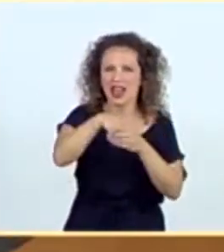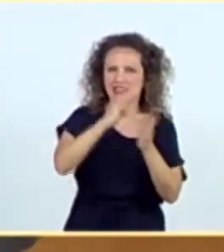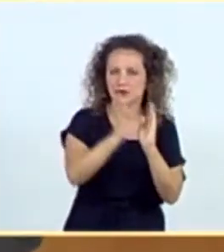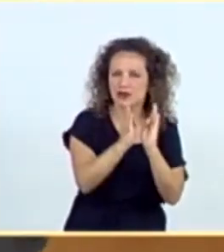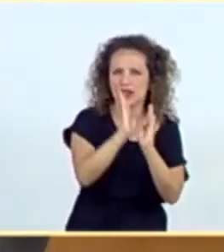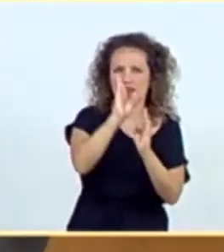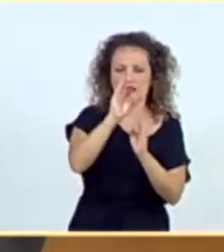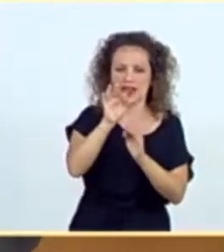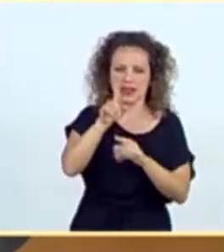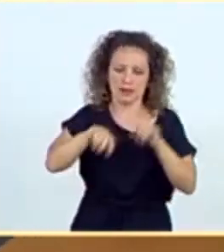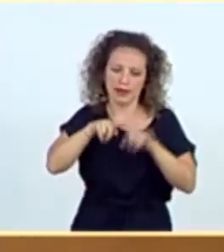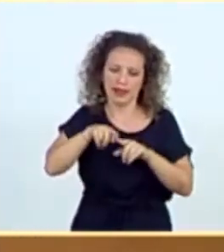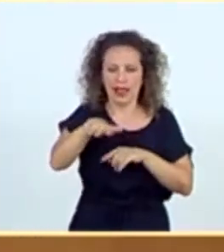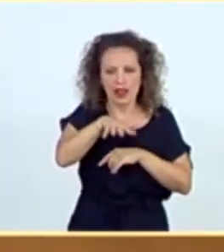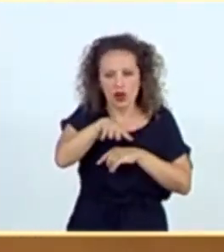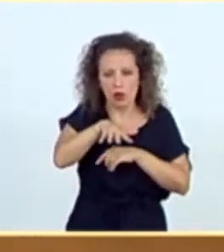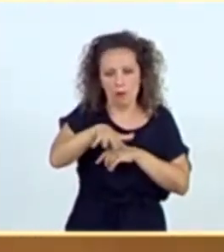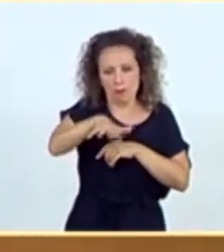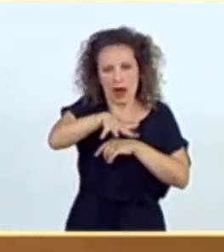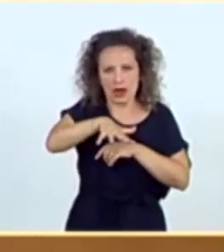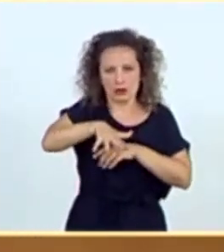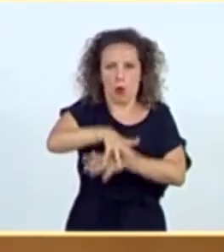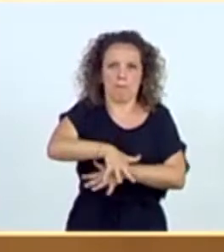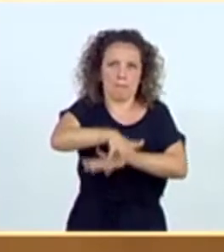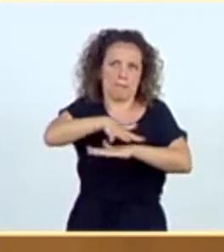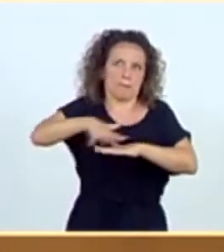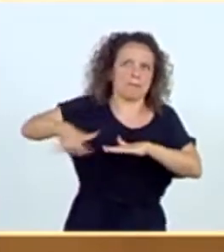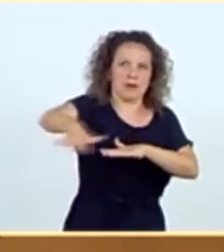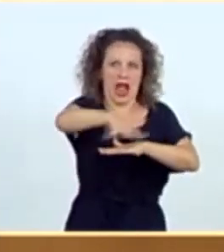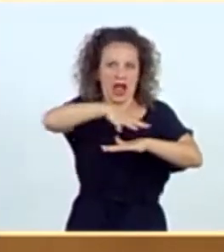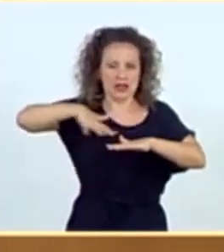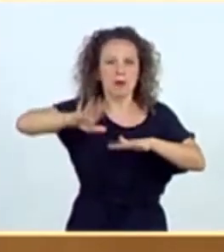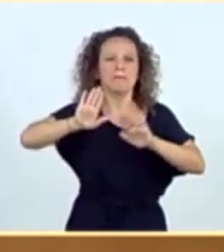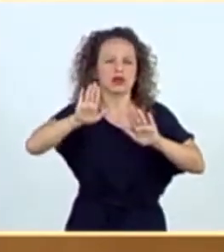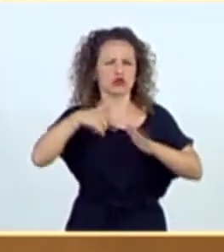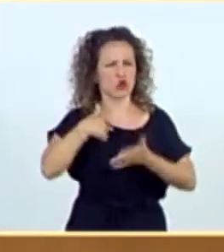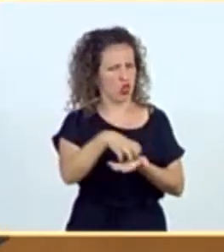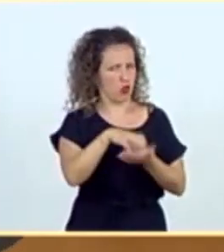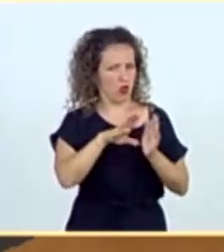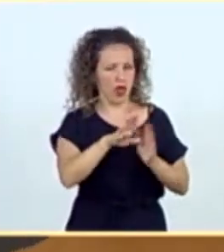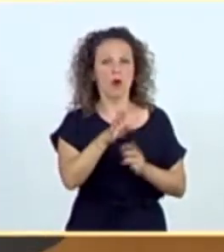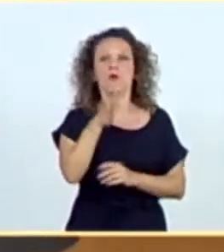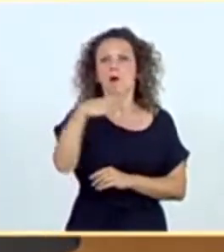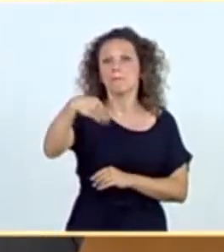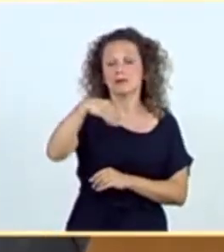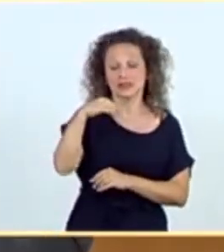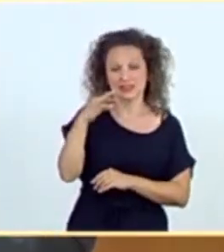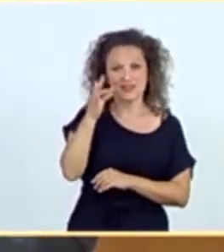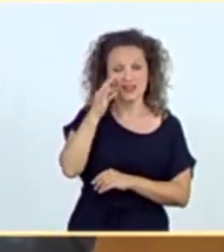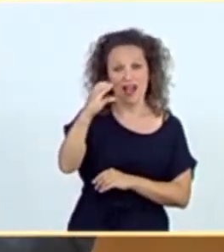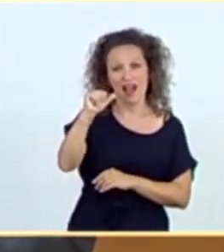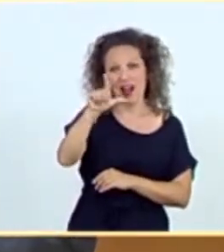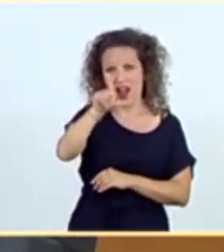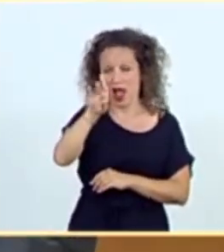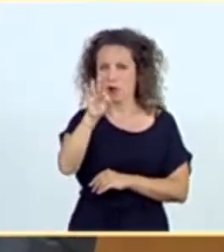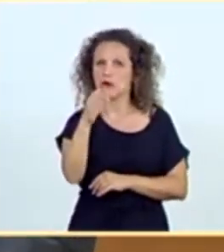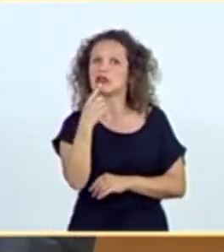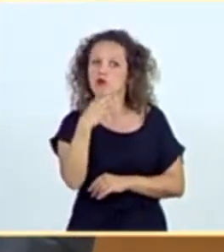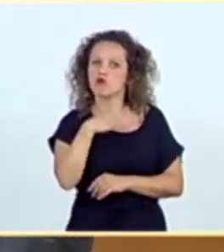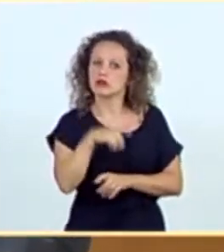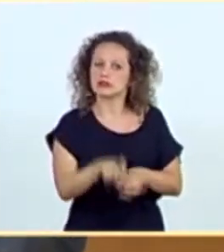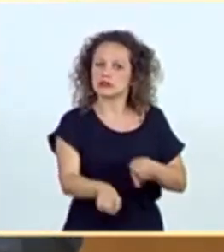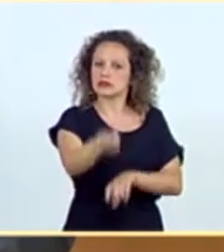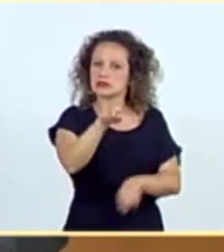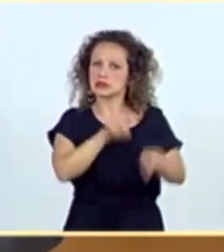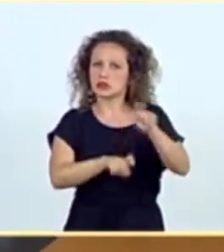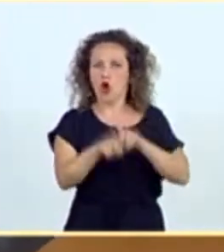suyas, pero a mí me genera una duda. Cuando la vicepresidenta Calvo hace unos días decía, daba la posibilidad a dar marcha atrás y volver a